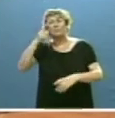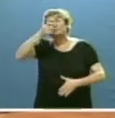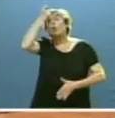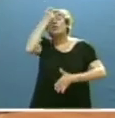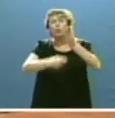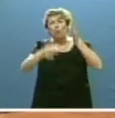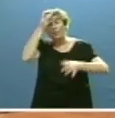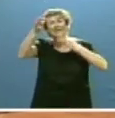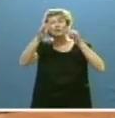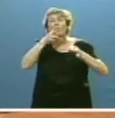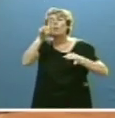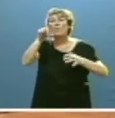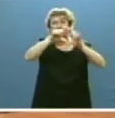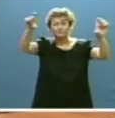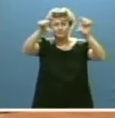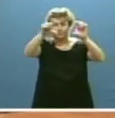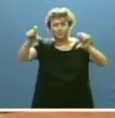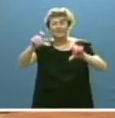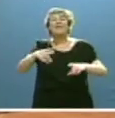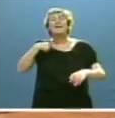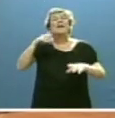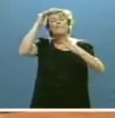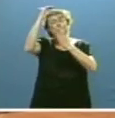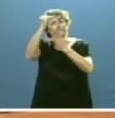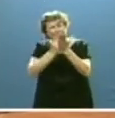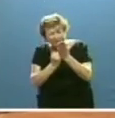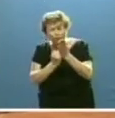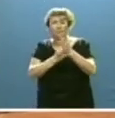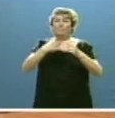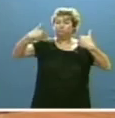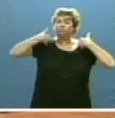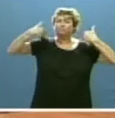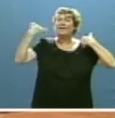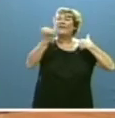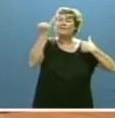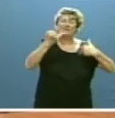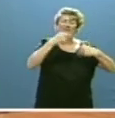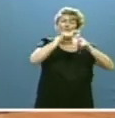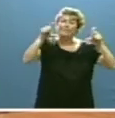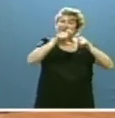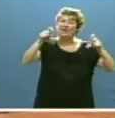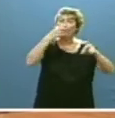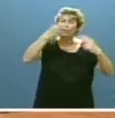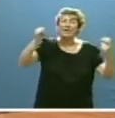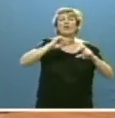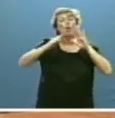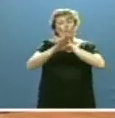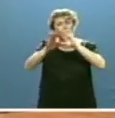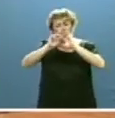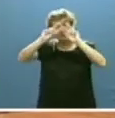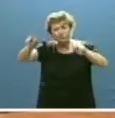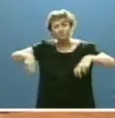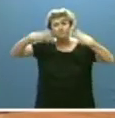para la creación de nuevos entes, reduciremos los cargos directivos de las empresas públicas y continuaremos con el proceso de reestructuración